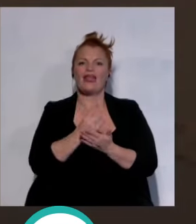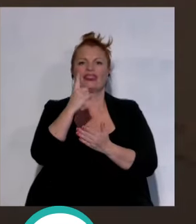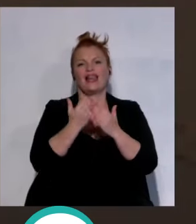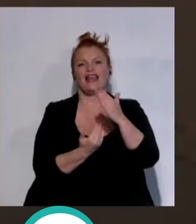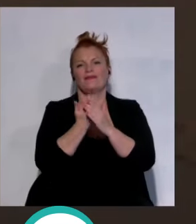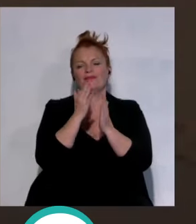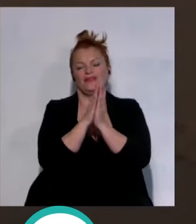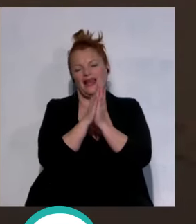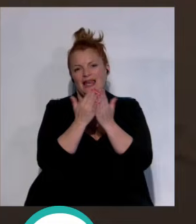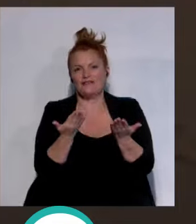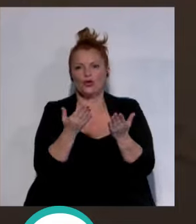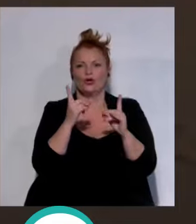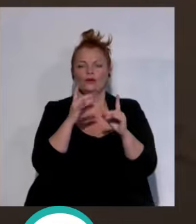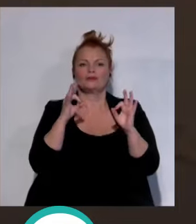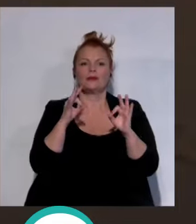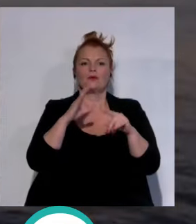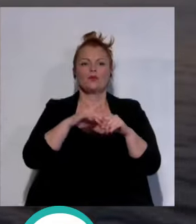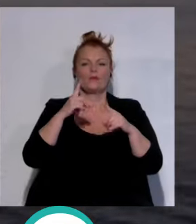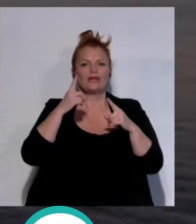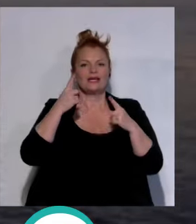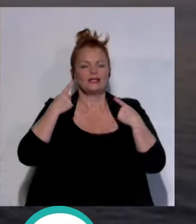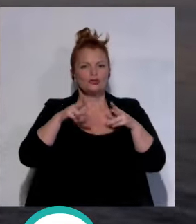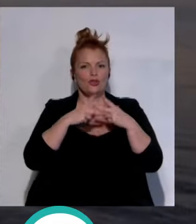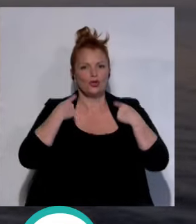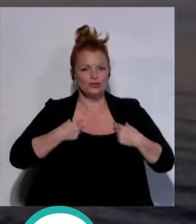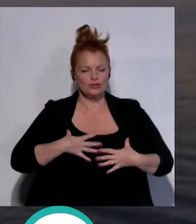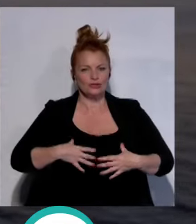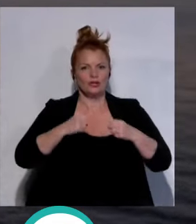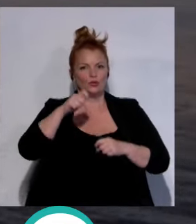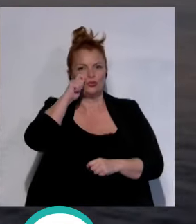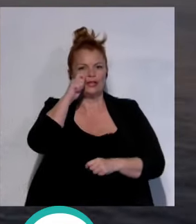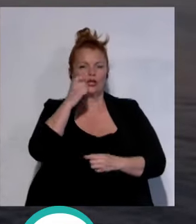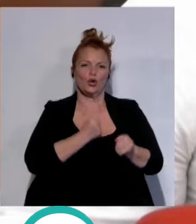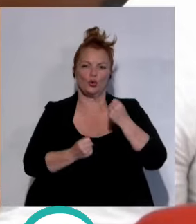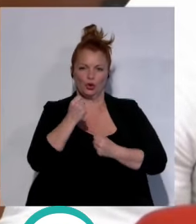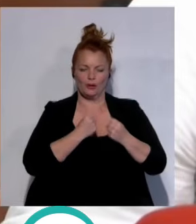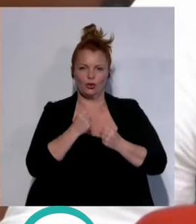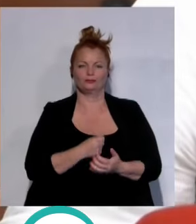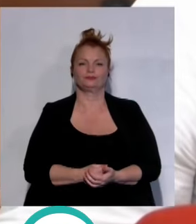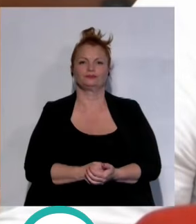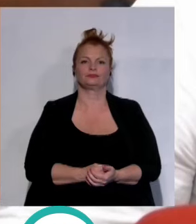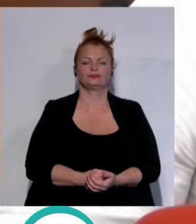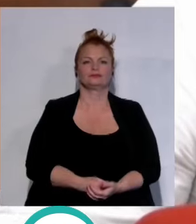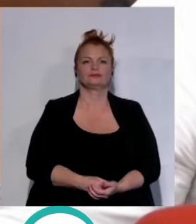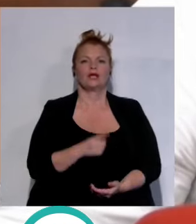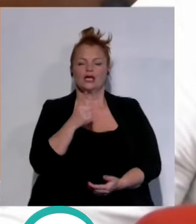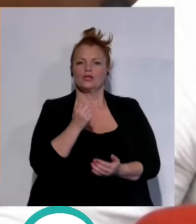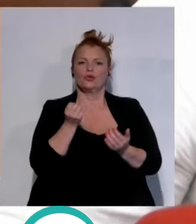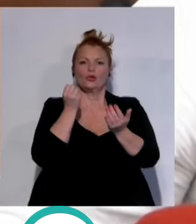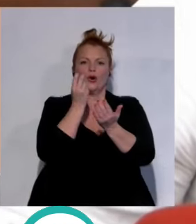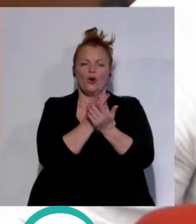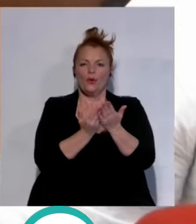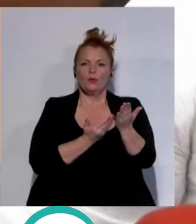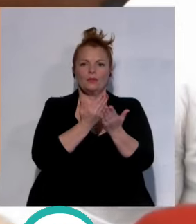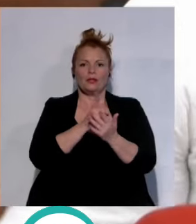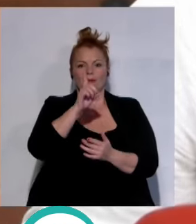basado en los ejes sociosanitario turístico y económico Tener una propuesta primera de ciudad y en este primer